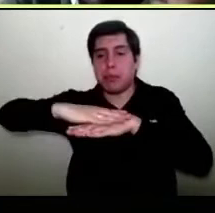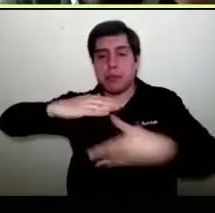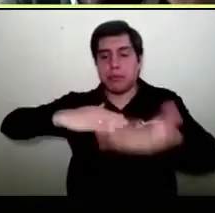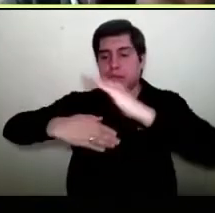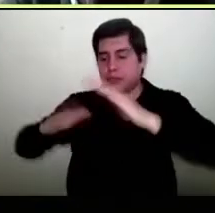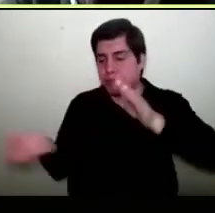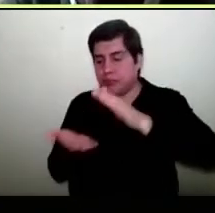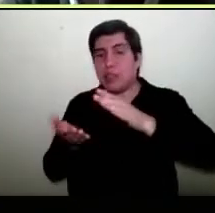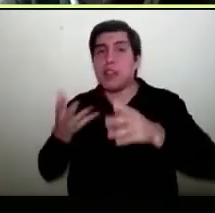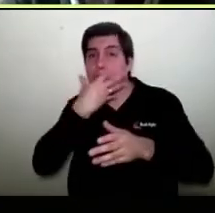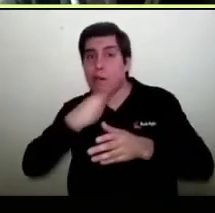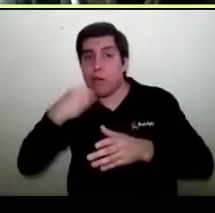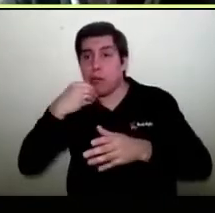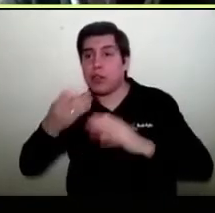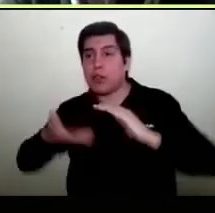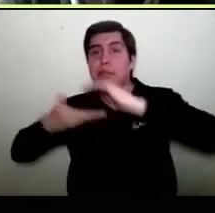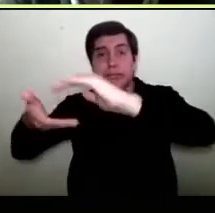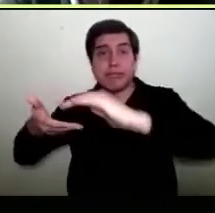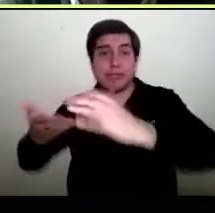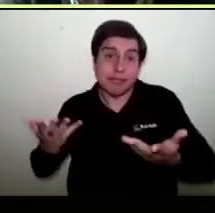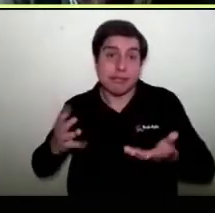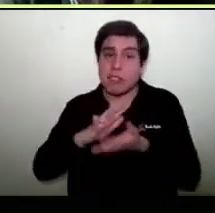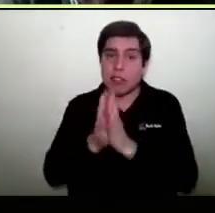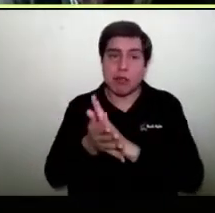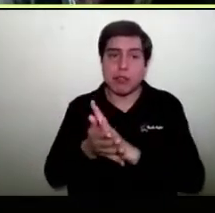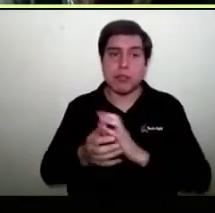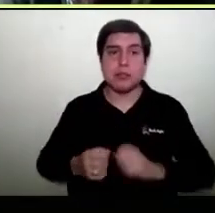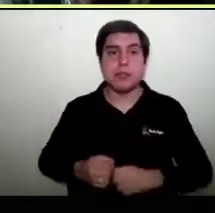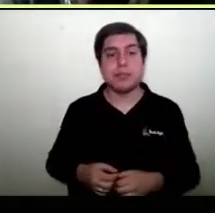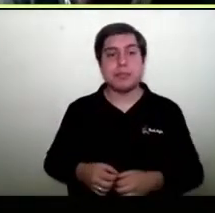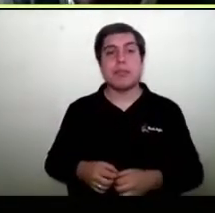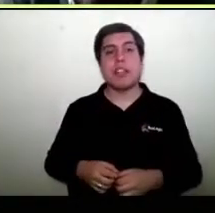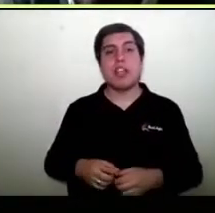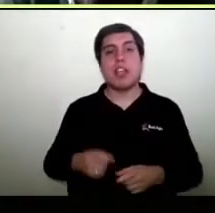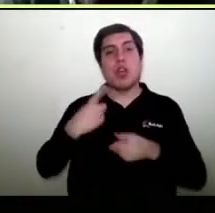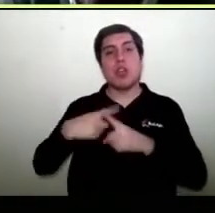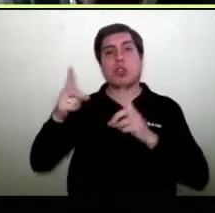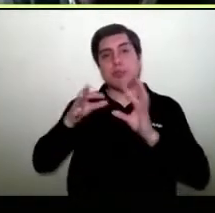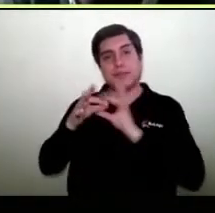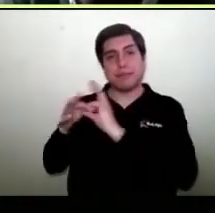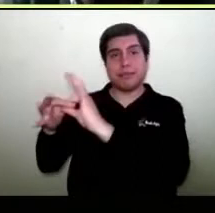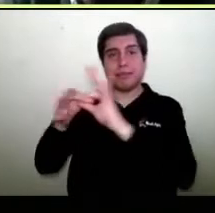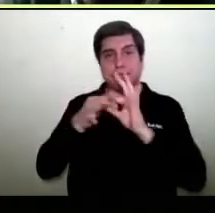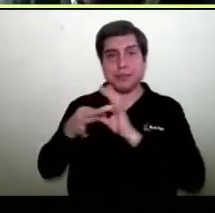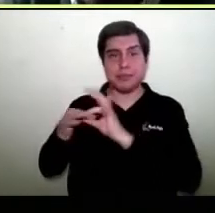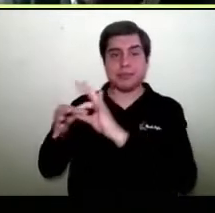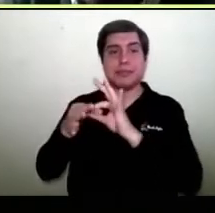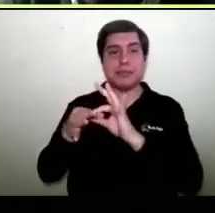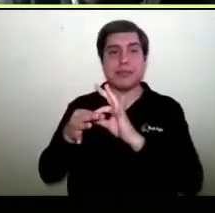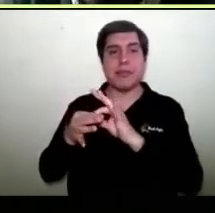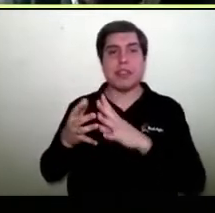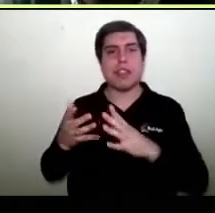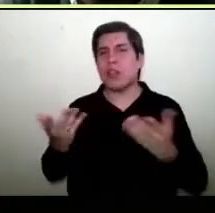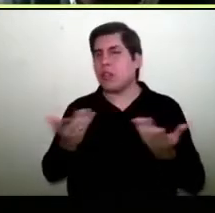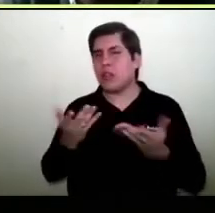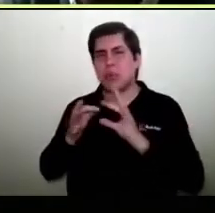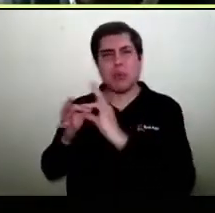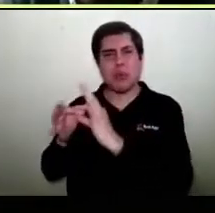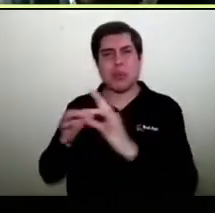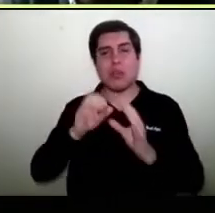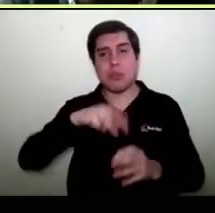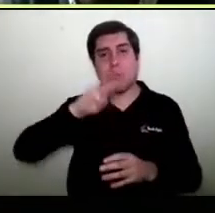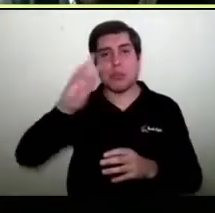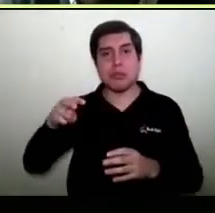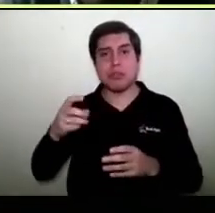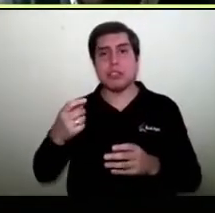marketing unificado lo conversábamos? Porque uno para todos y todo es para uno. Piense que hoy día si yo en un mall virtual tengo